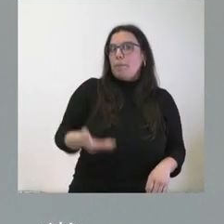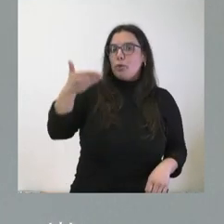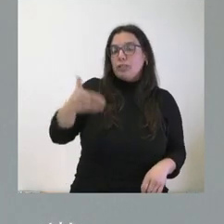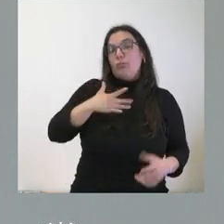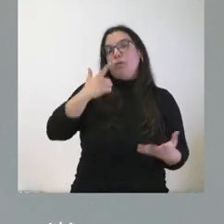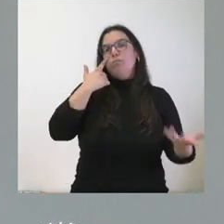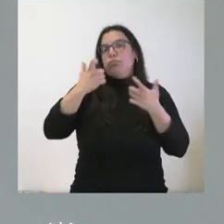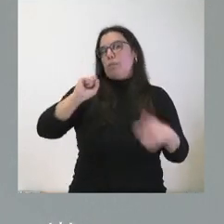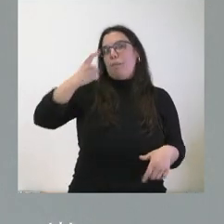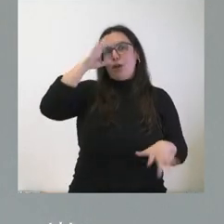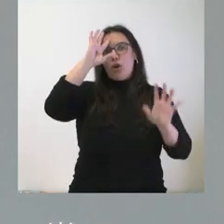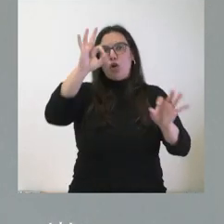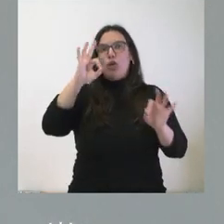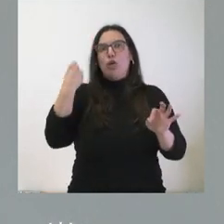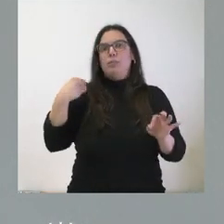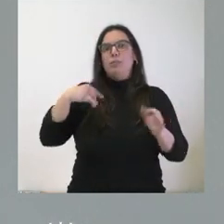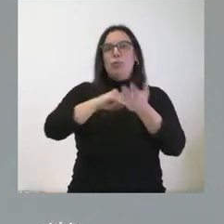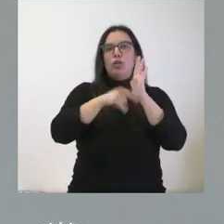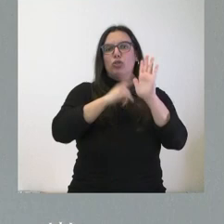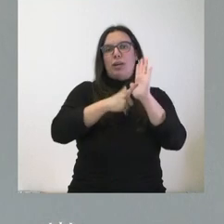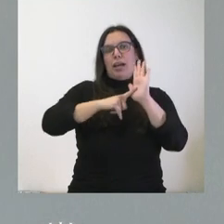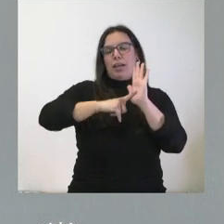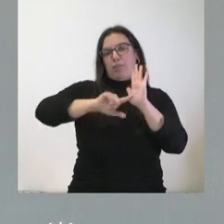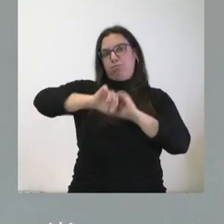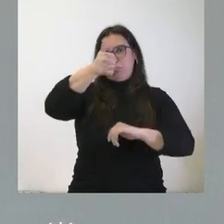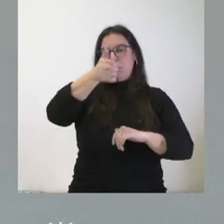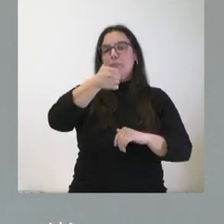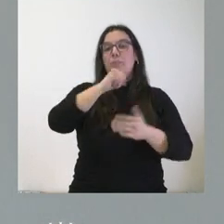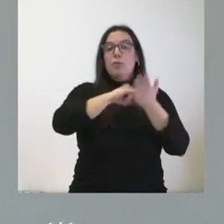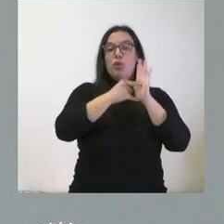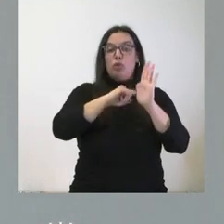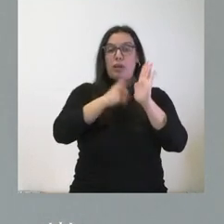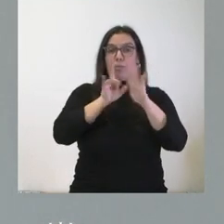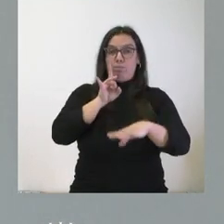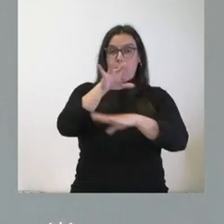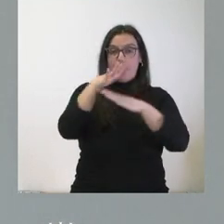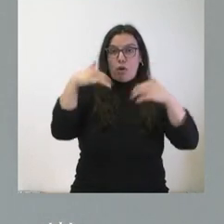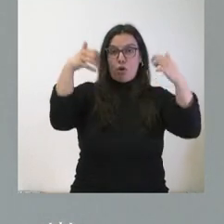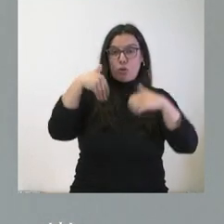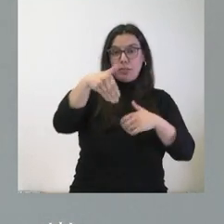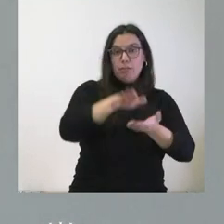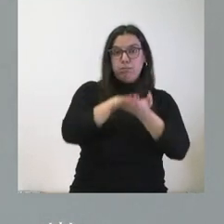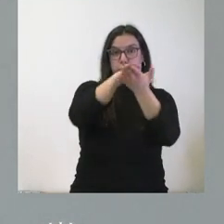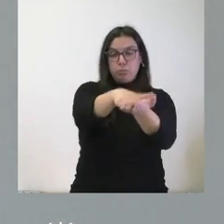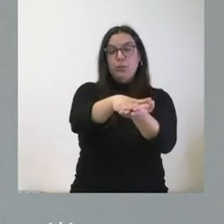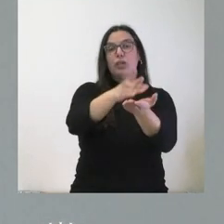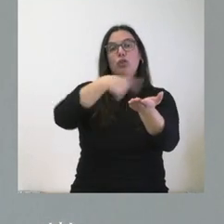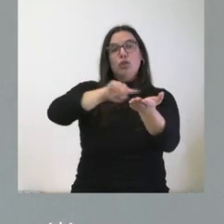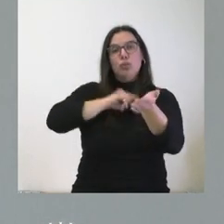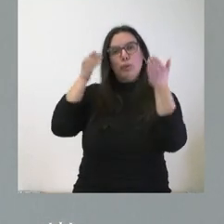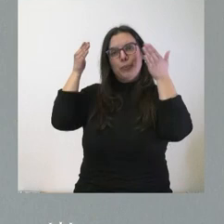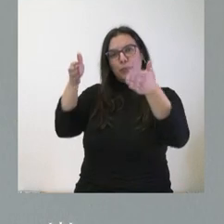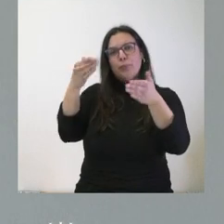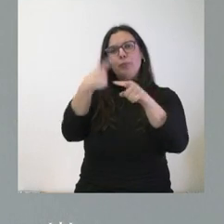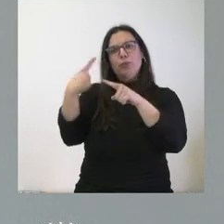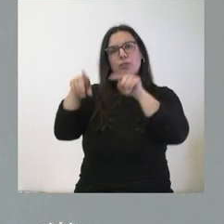relevante, lógicamente, es la aprobación de un proyecto de ley. El proyecto de ley se enviará a las Cortes de Castilla y León y, por tanto, nosotros nos centramos en aquello que es muy importante,